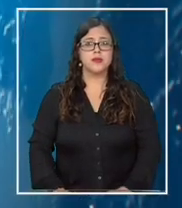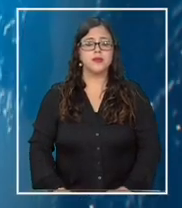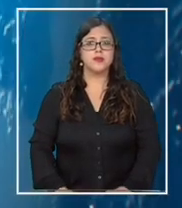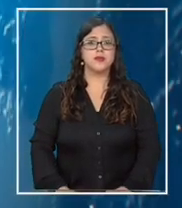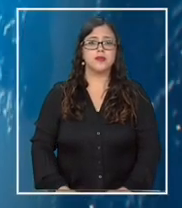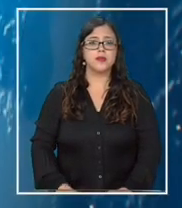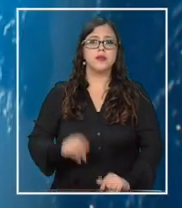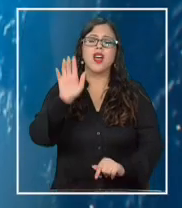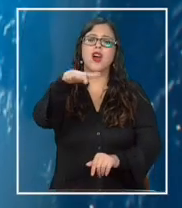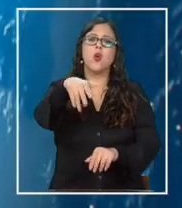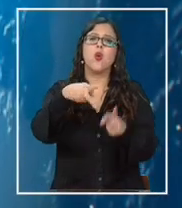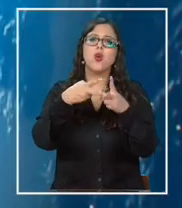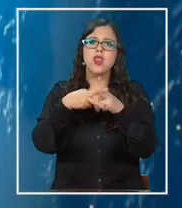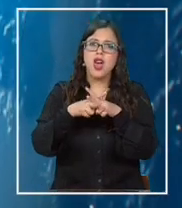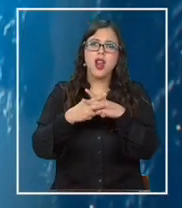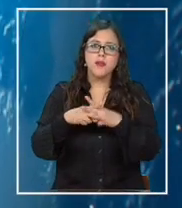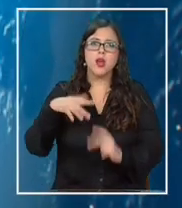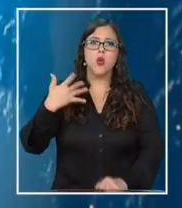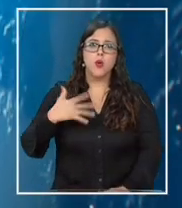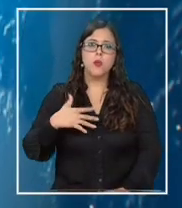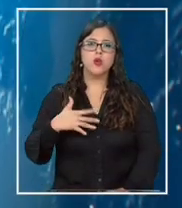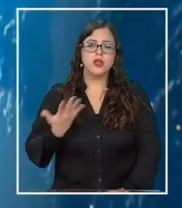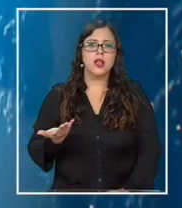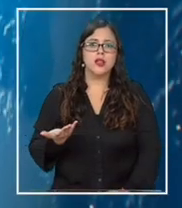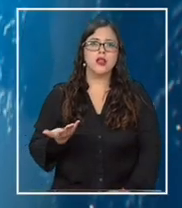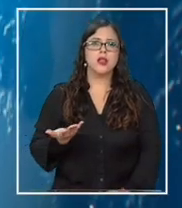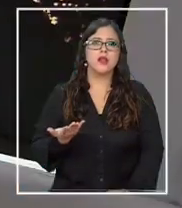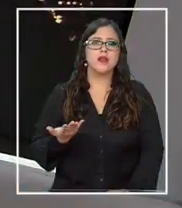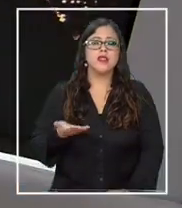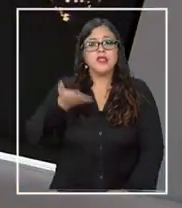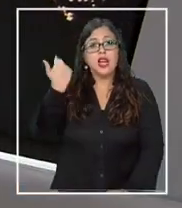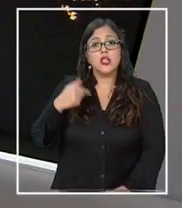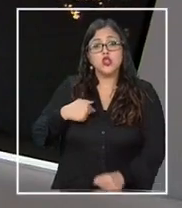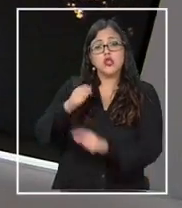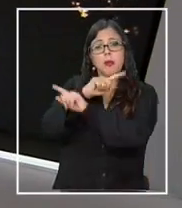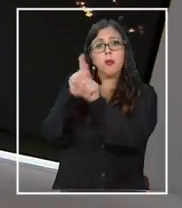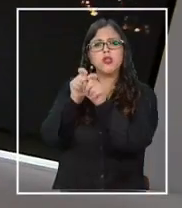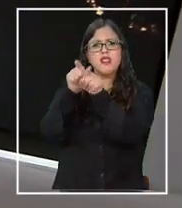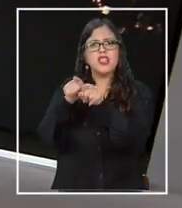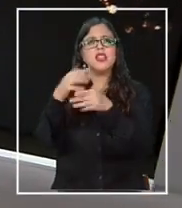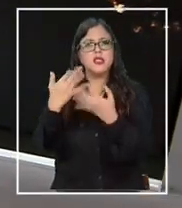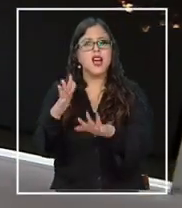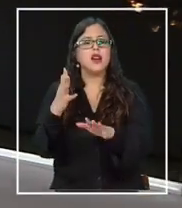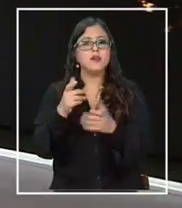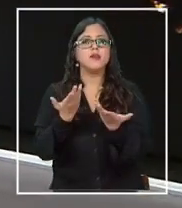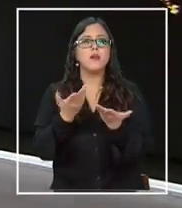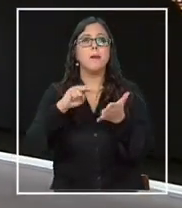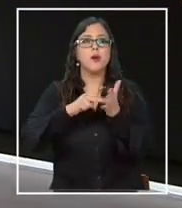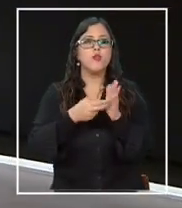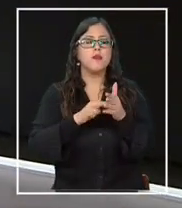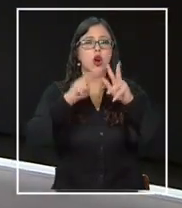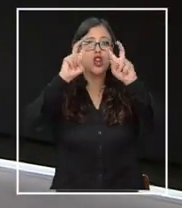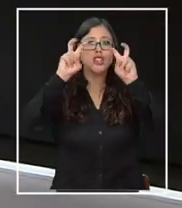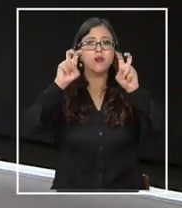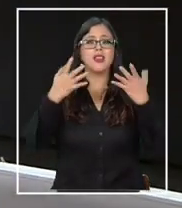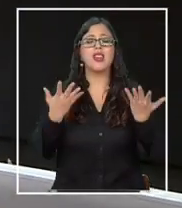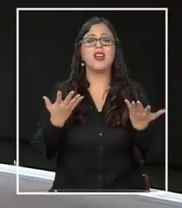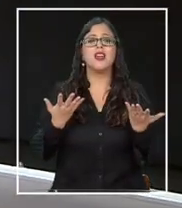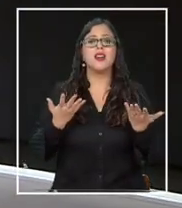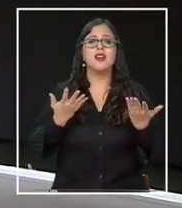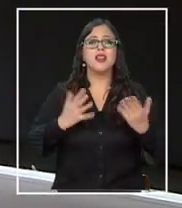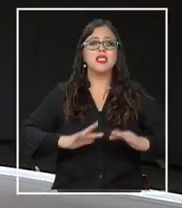Bueno, es una herramienta útil, Marcelo, y fuera de cámara yo te preguntaba, bueno, la verdad es nosotros hemos tenido problemas con inundaciones y estaba pensando